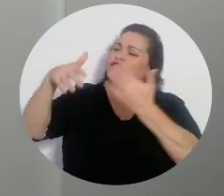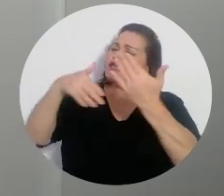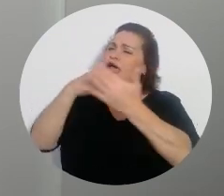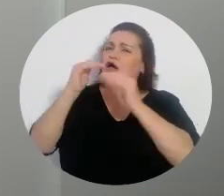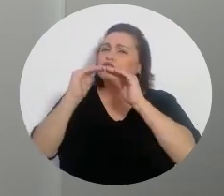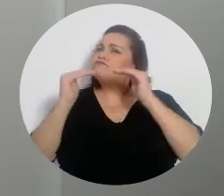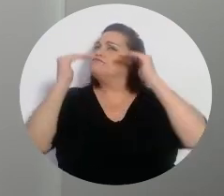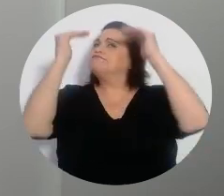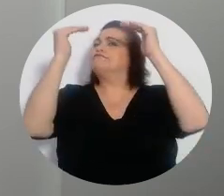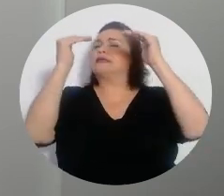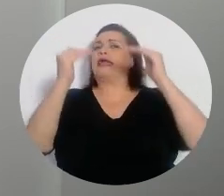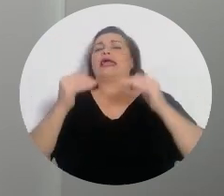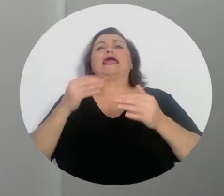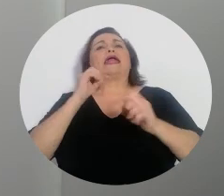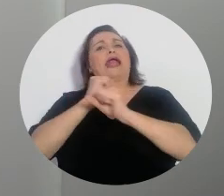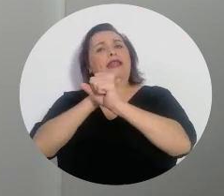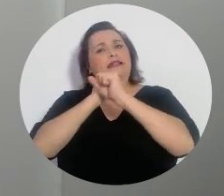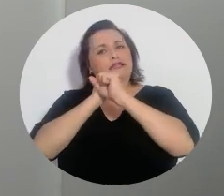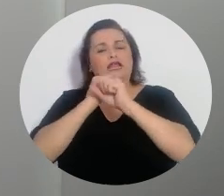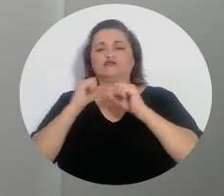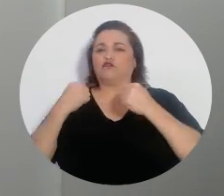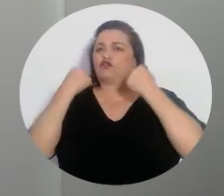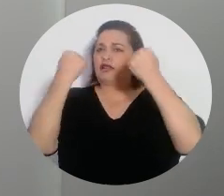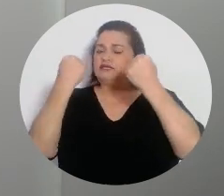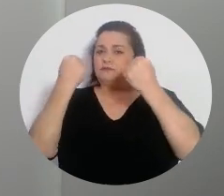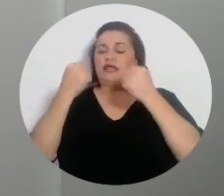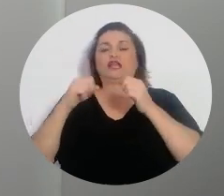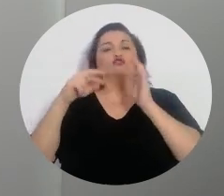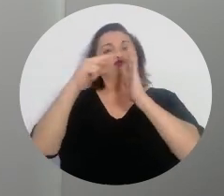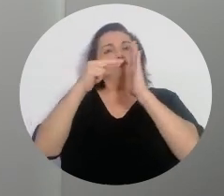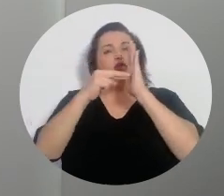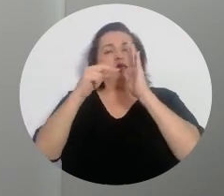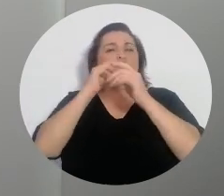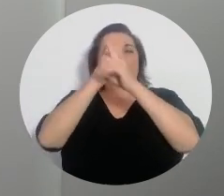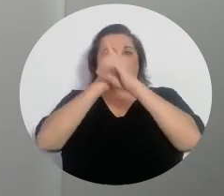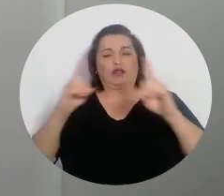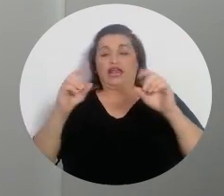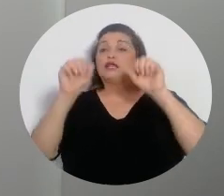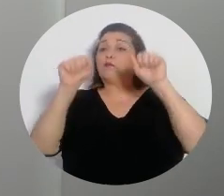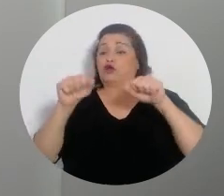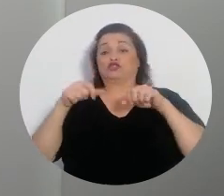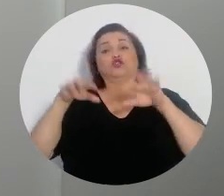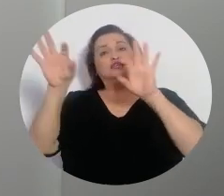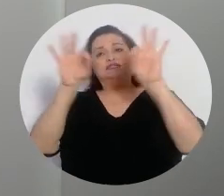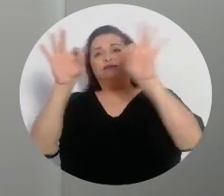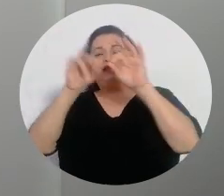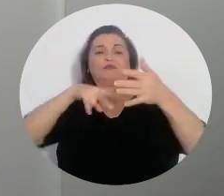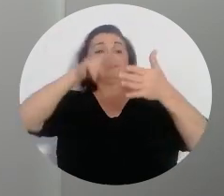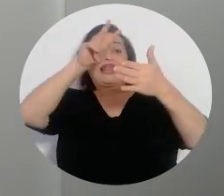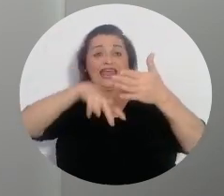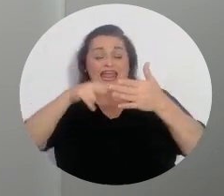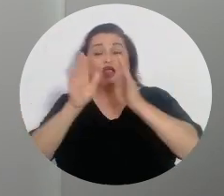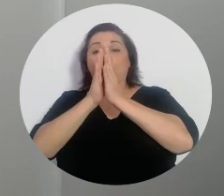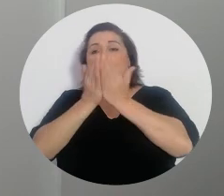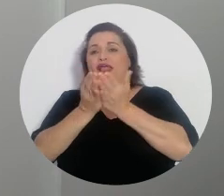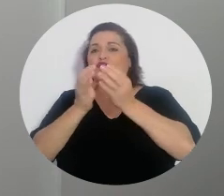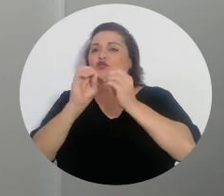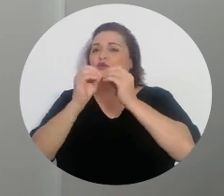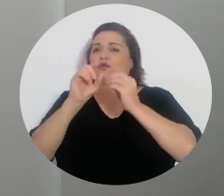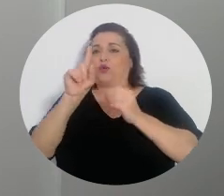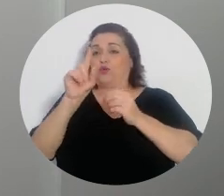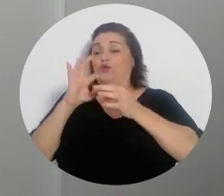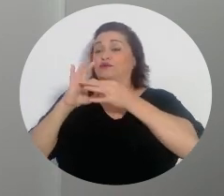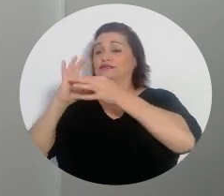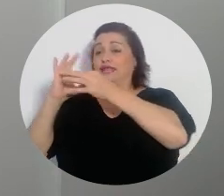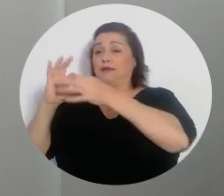rodeado por las más altas garantías de fortalecimiento del régimen democrático. Por esto, nosotros les invitamos a leer el cuaderno